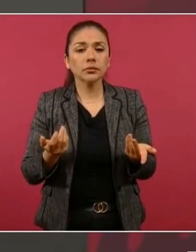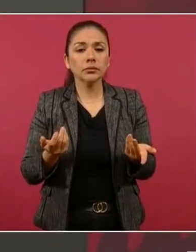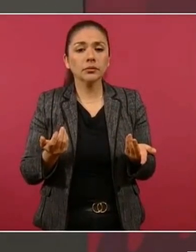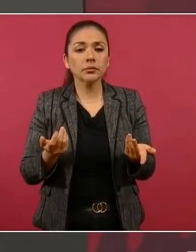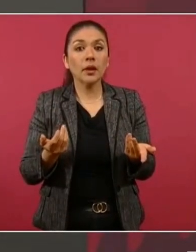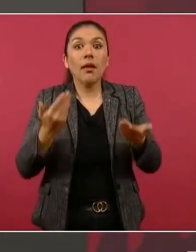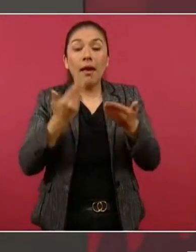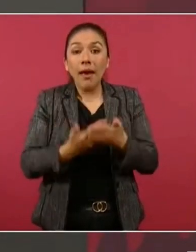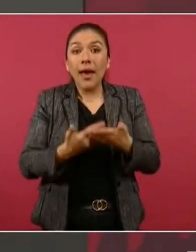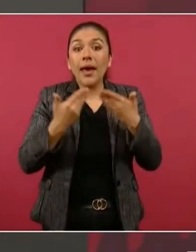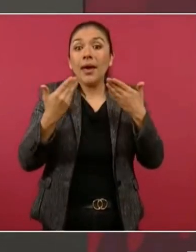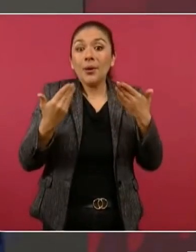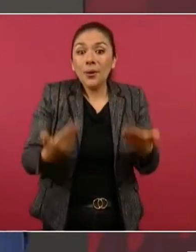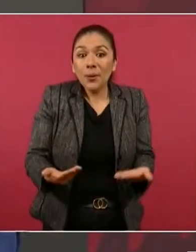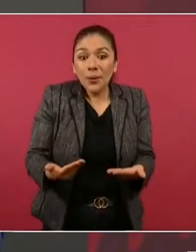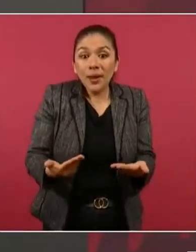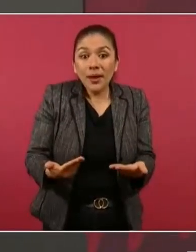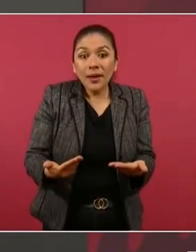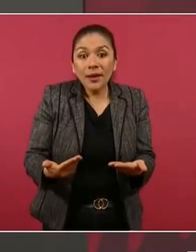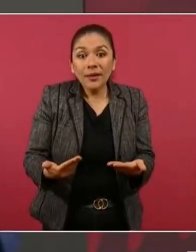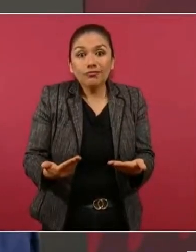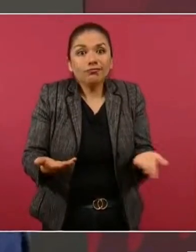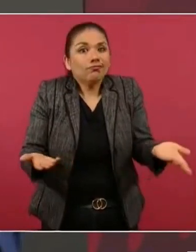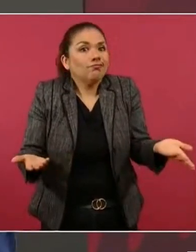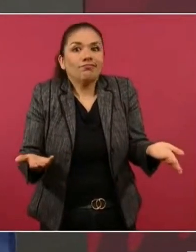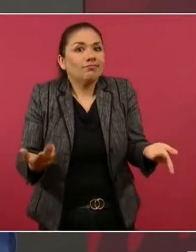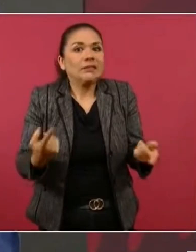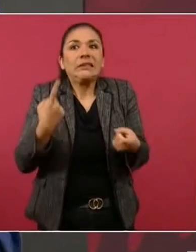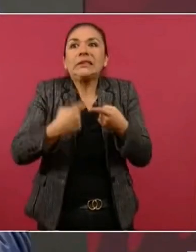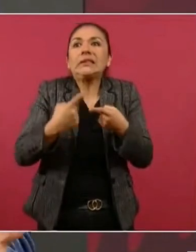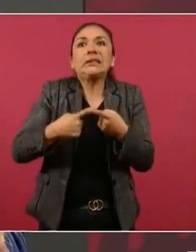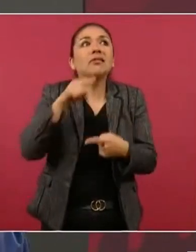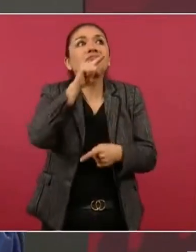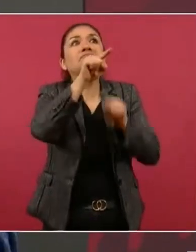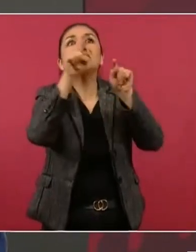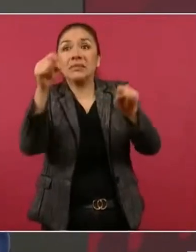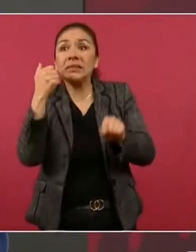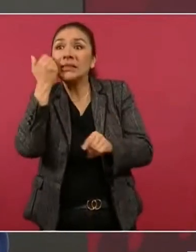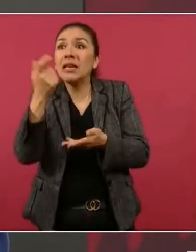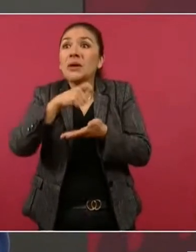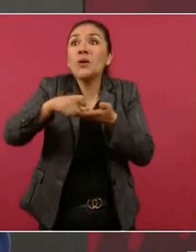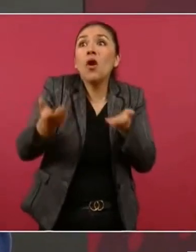Y ahora, pues, no hay quien lo compre, porque además,